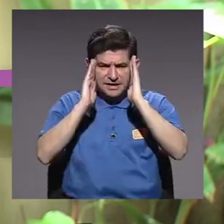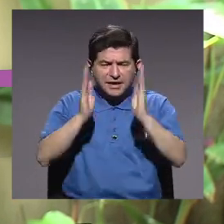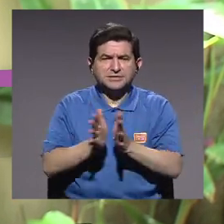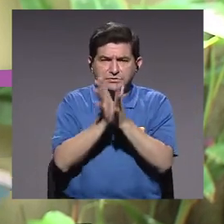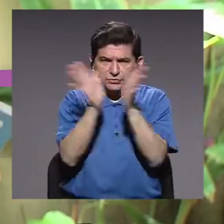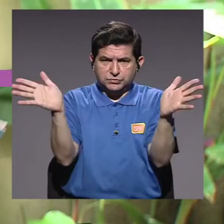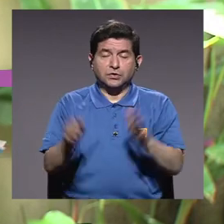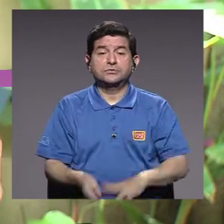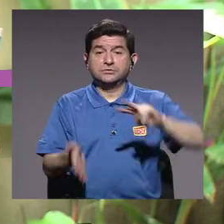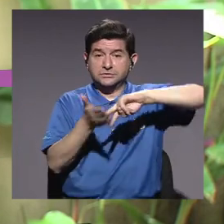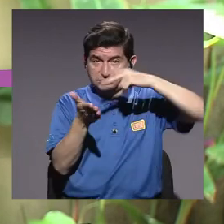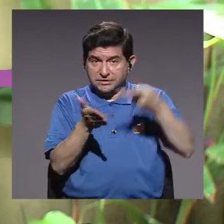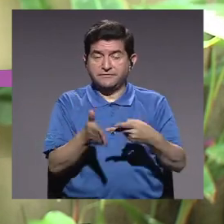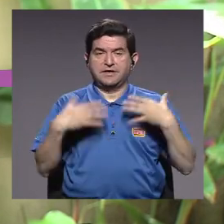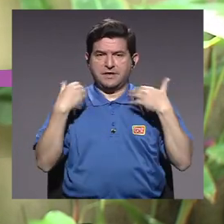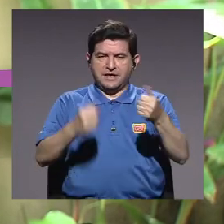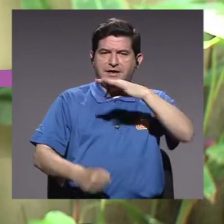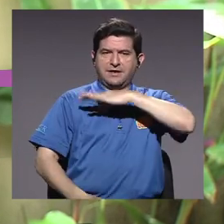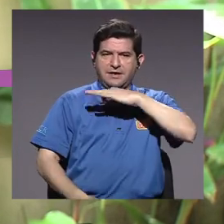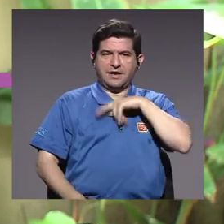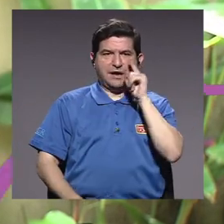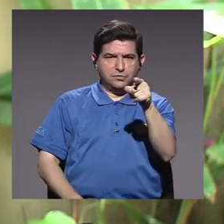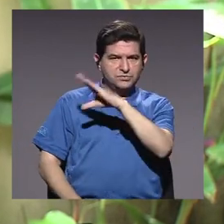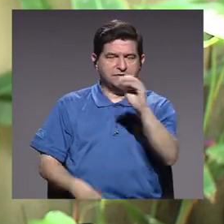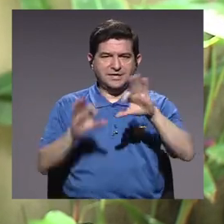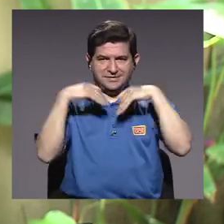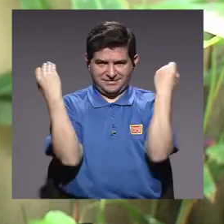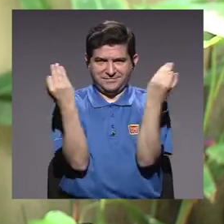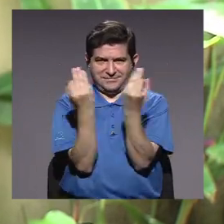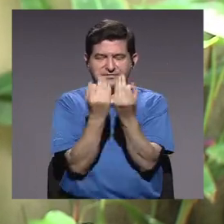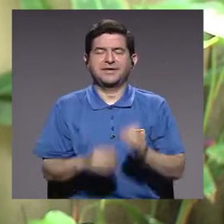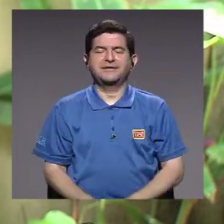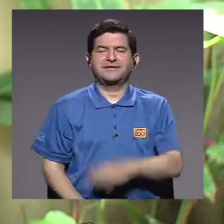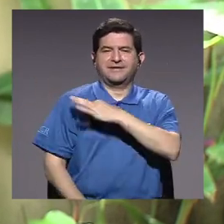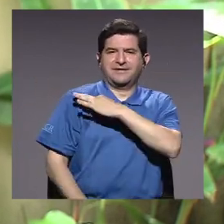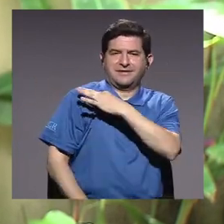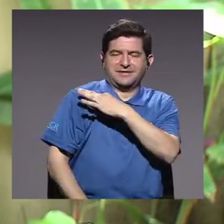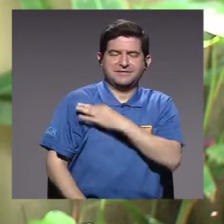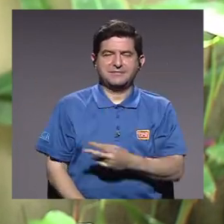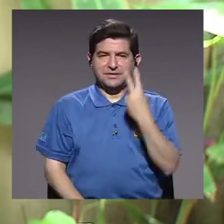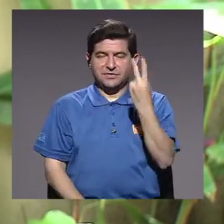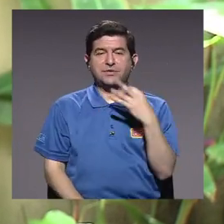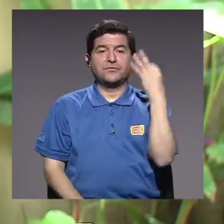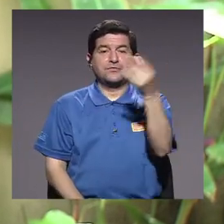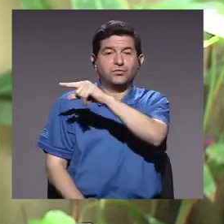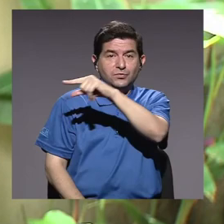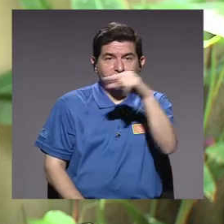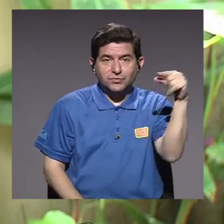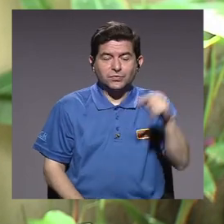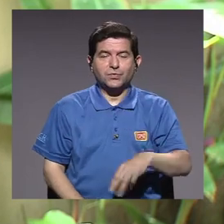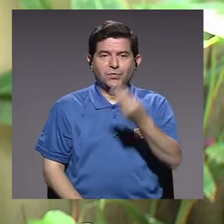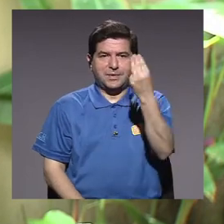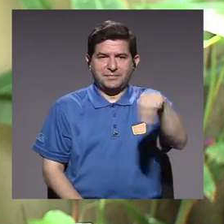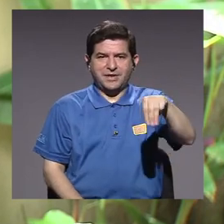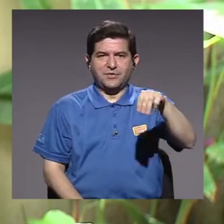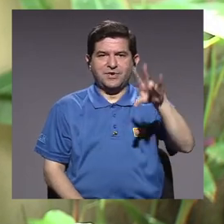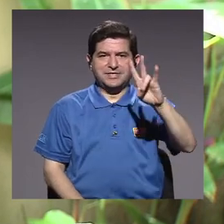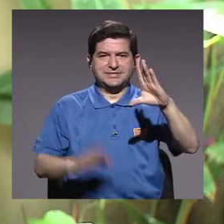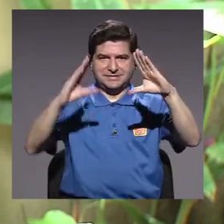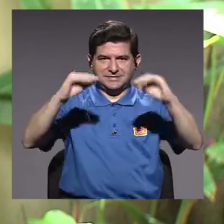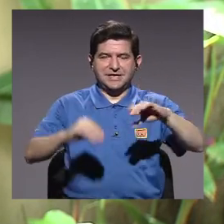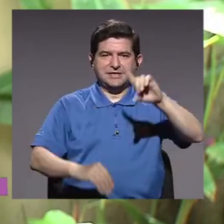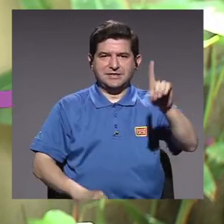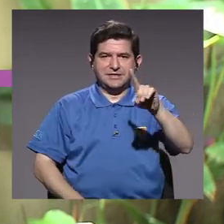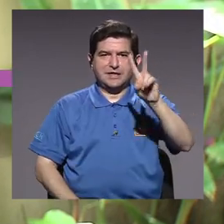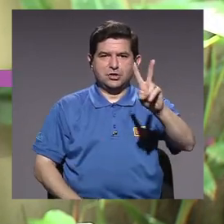ornato públicos y que esto le trae salud y bienestar a usted y su familia. Les invito a que nos vean la próxima semana, miércoles a las